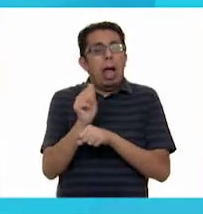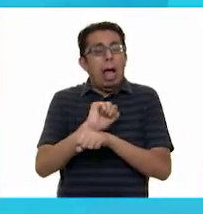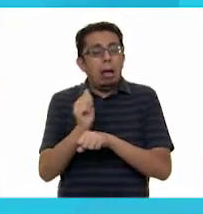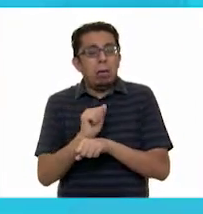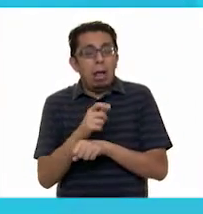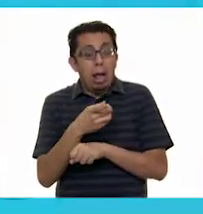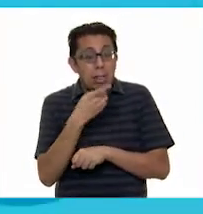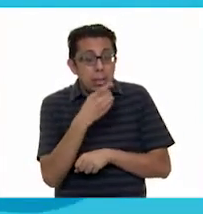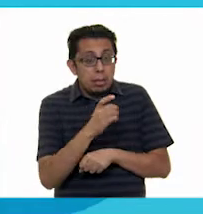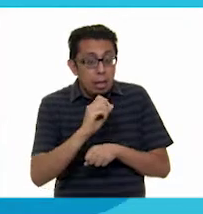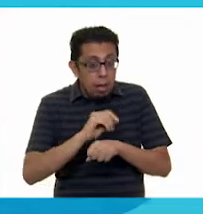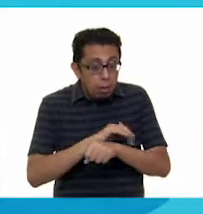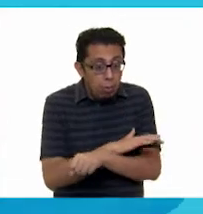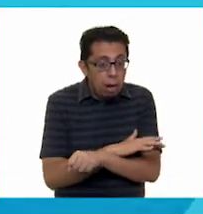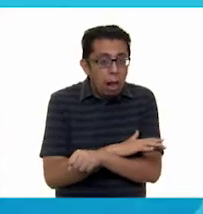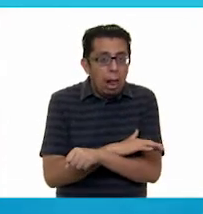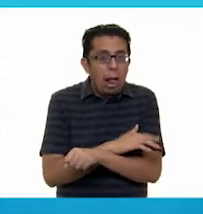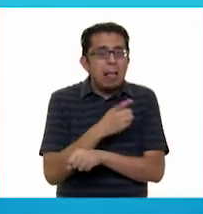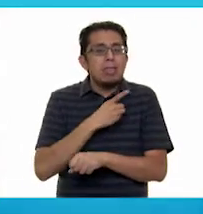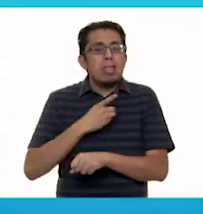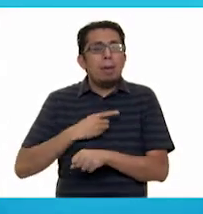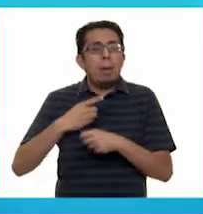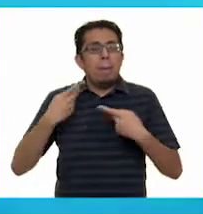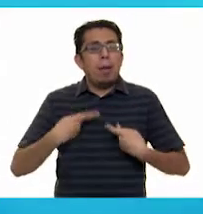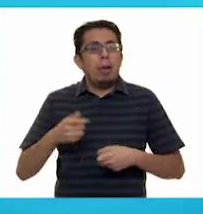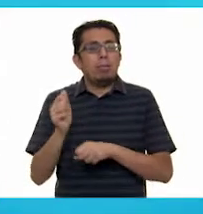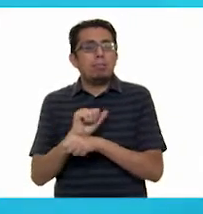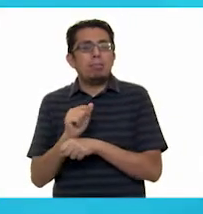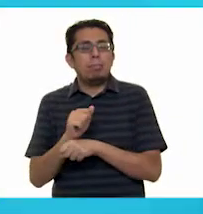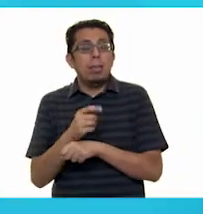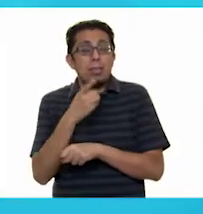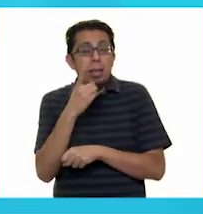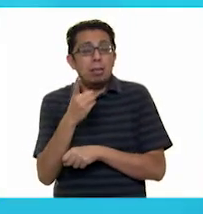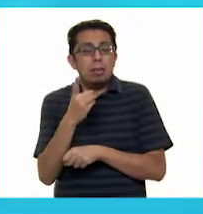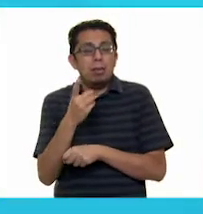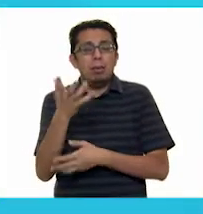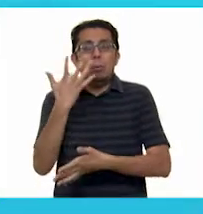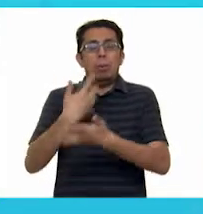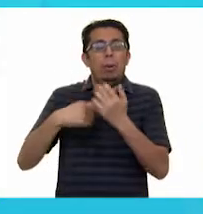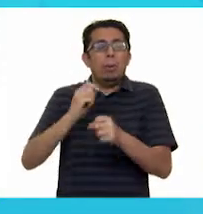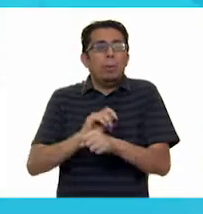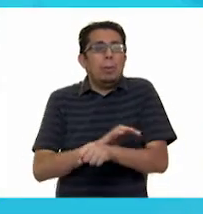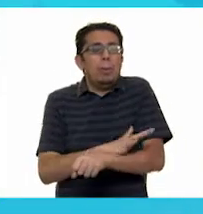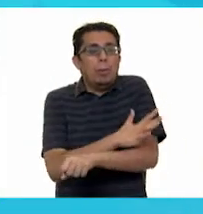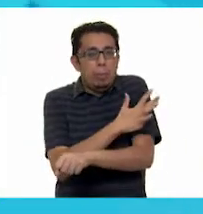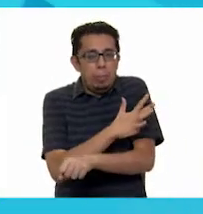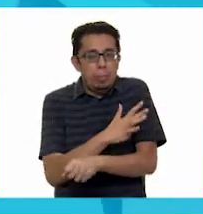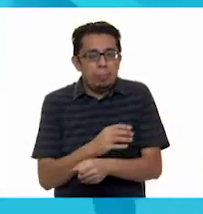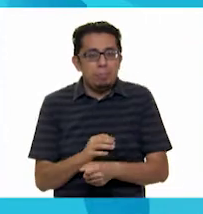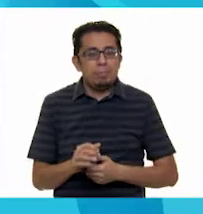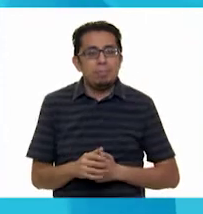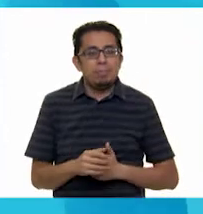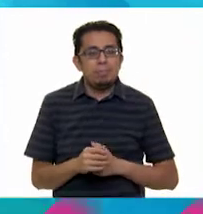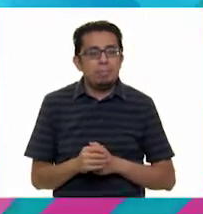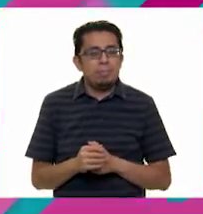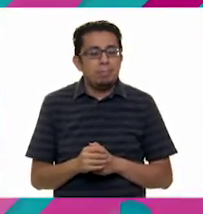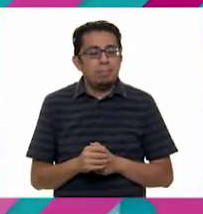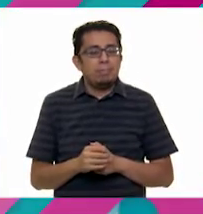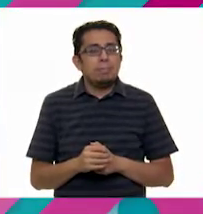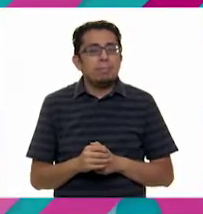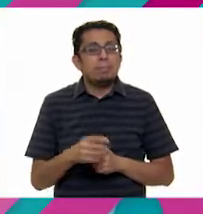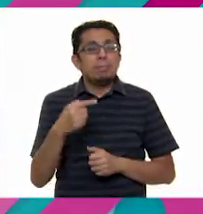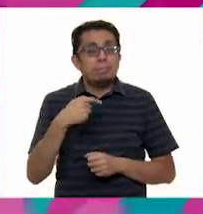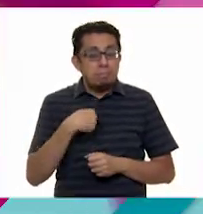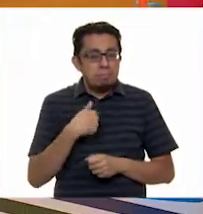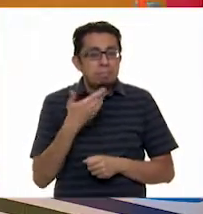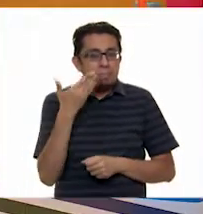si ahí dice que Emma está emocionada, pues lo que sigue lo tiene que decir emocionada. Claro. Entonces, yo te invito a